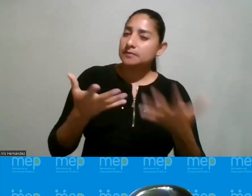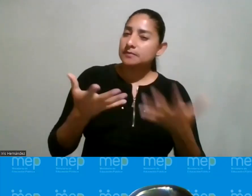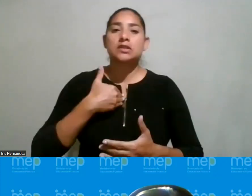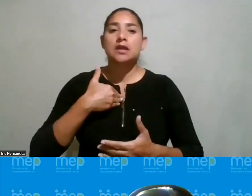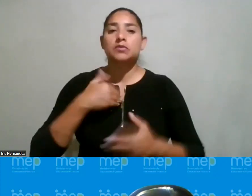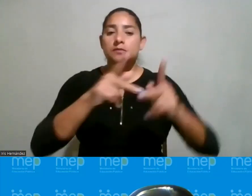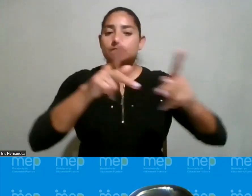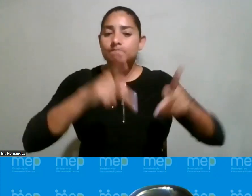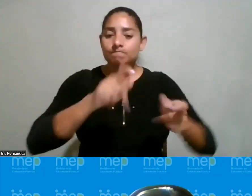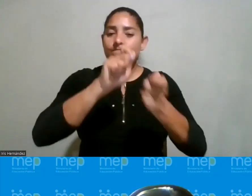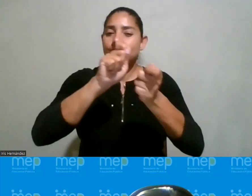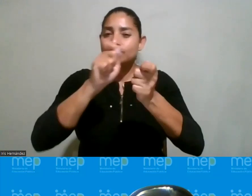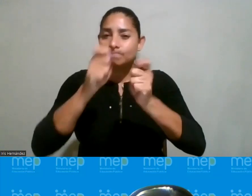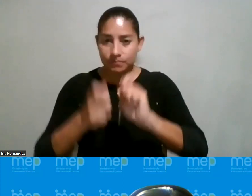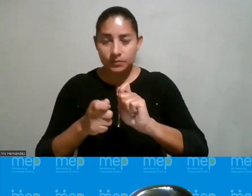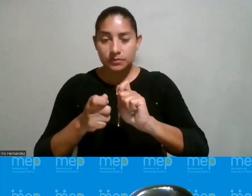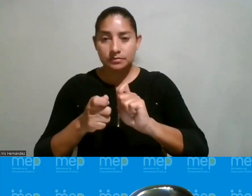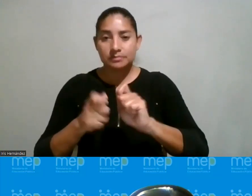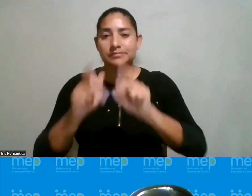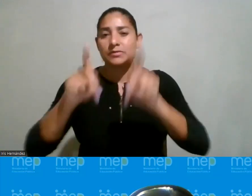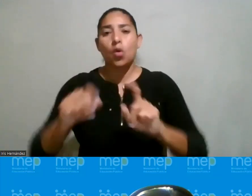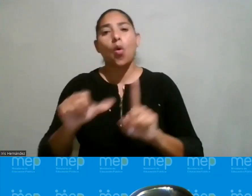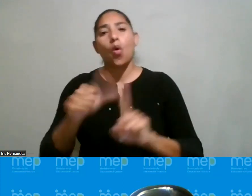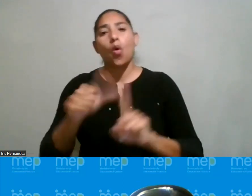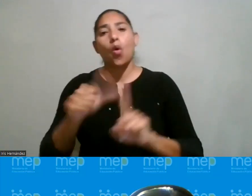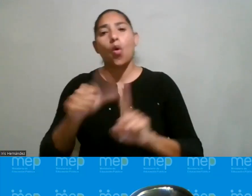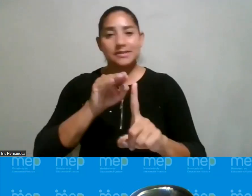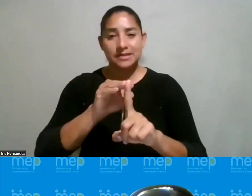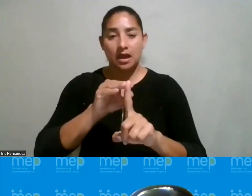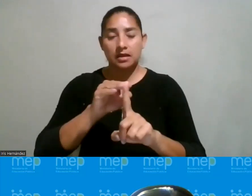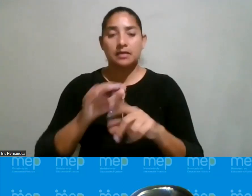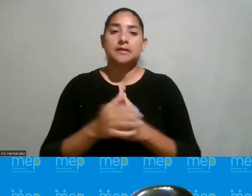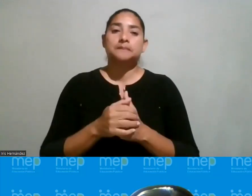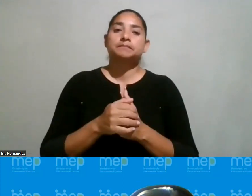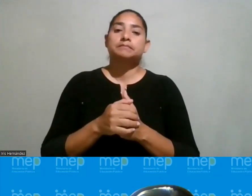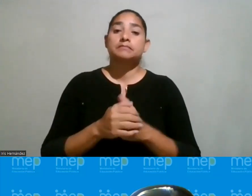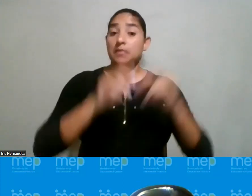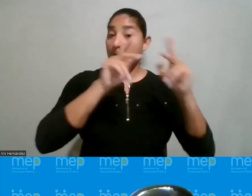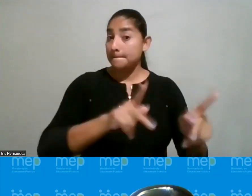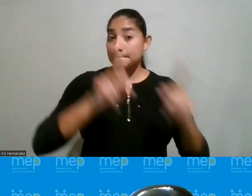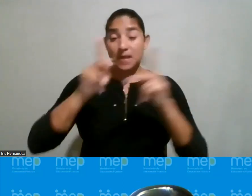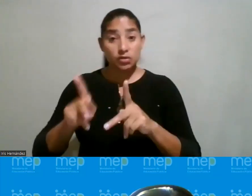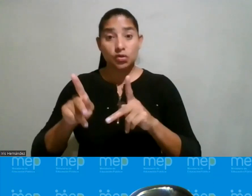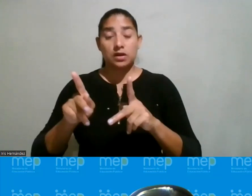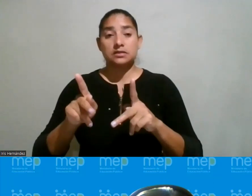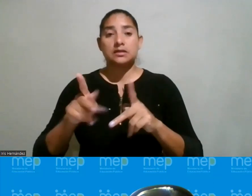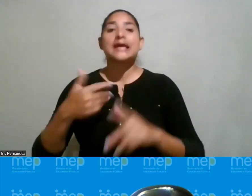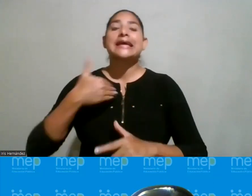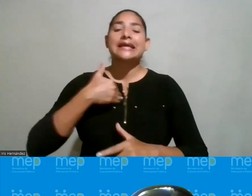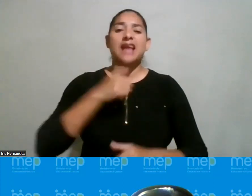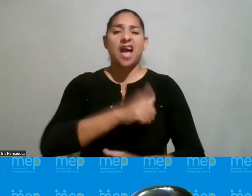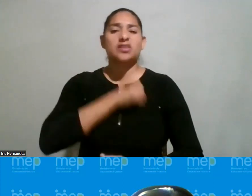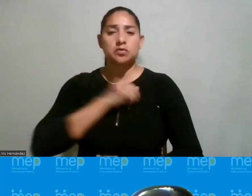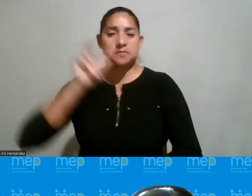posicionando eso y posicionando otros mensajes los las personas que tienen actitudes